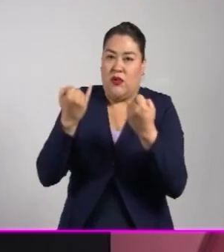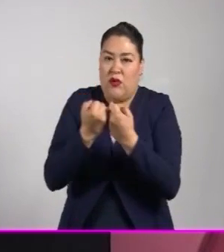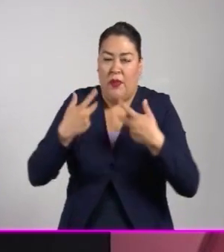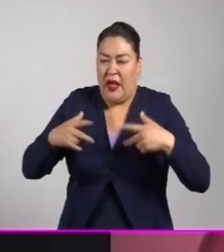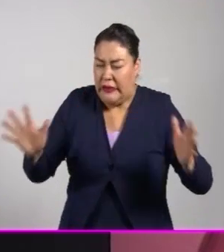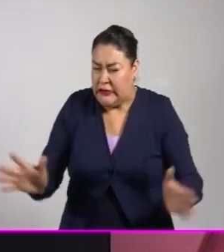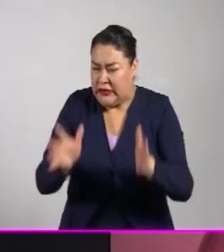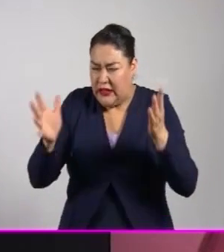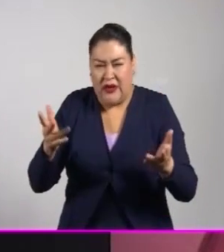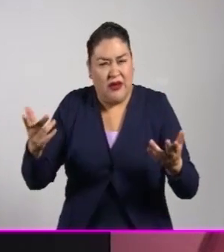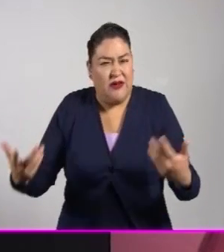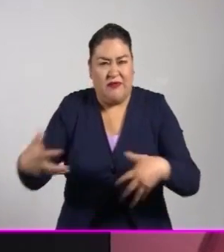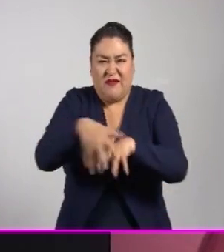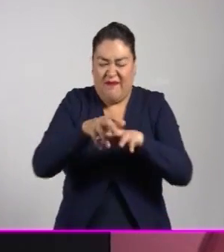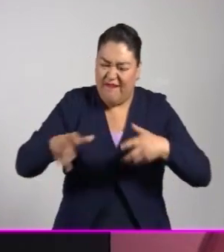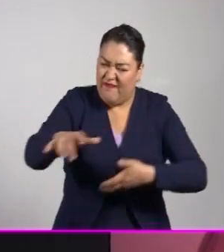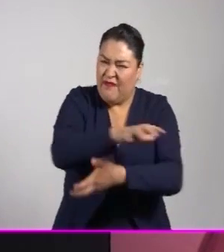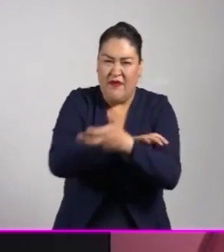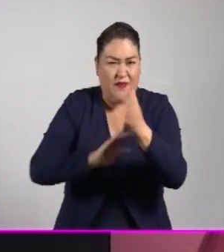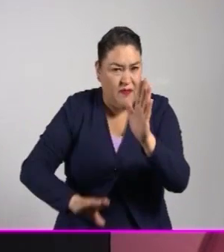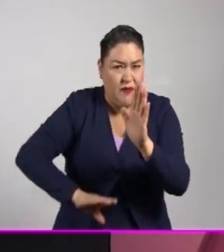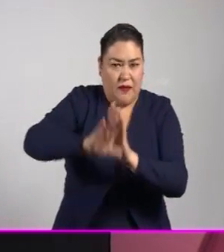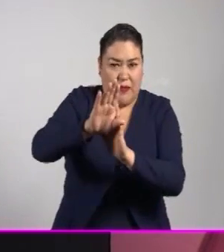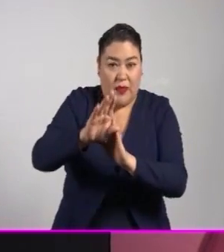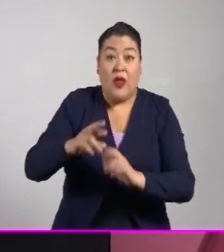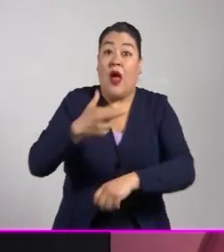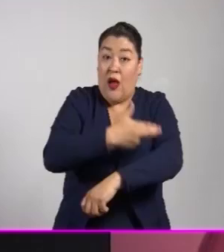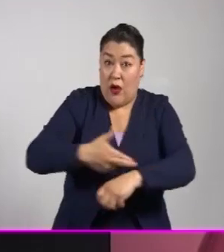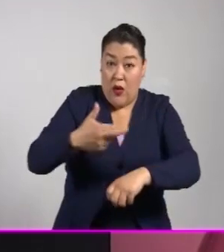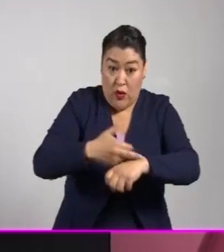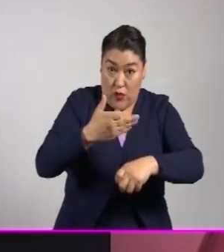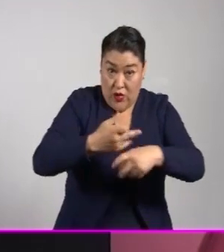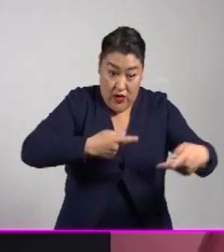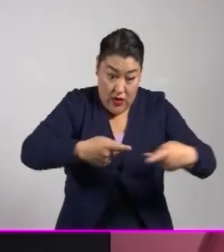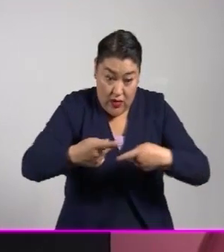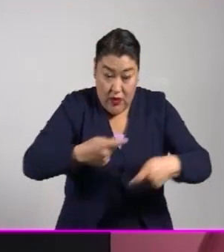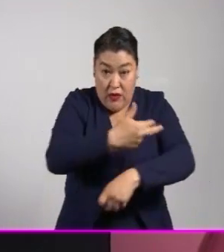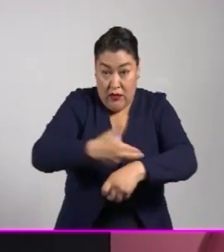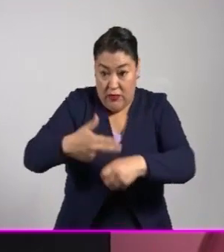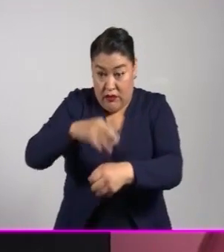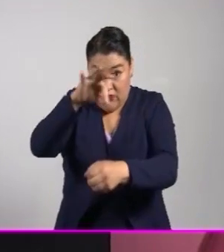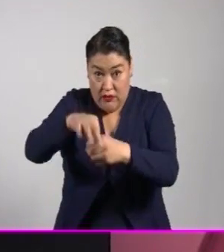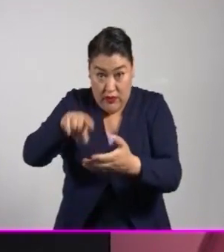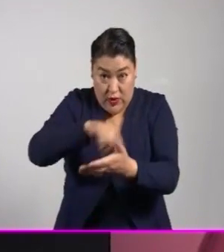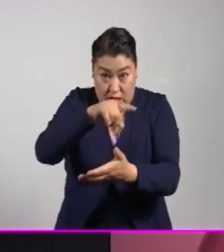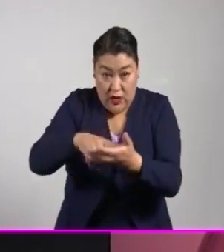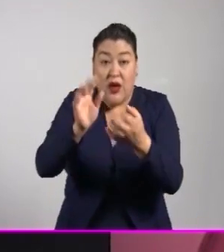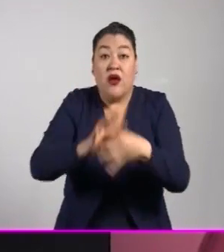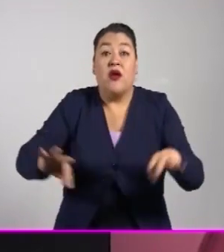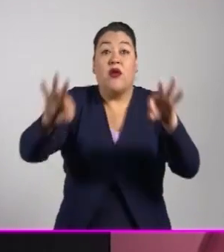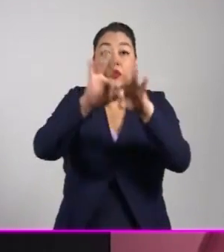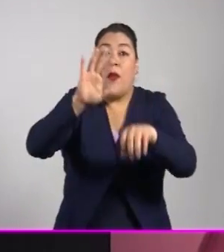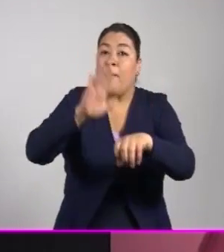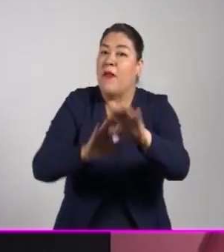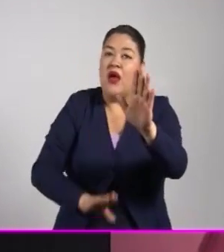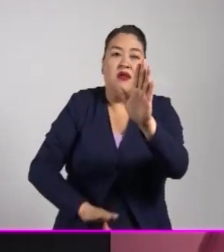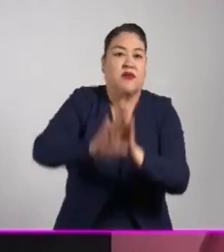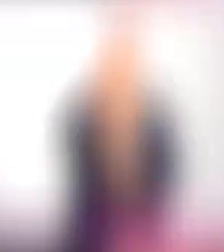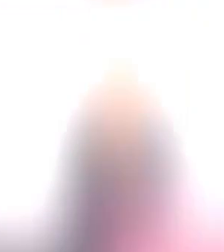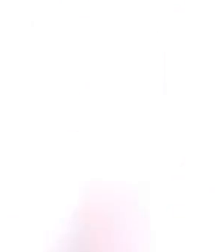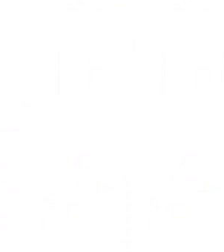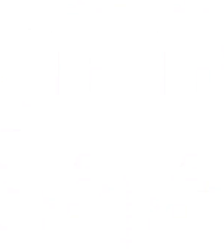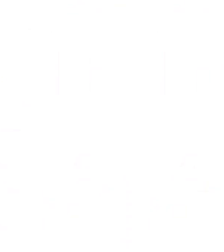de todas las maneras posibles. En el marco del ciclo electoral 2018, asegurémonos de dar un paso más hacia la igualdad.